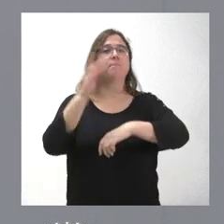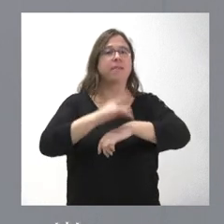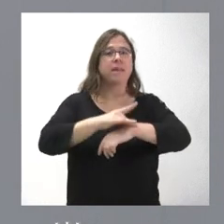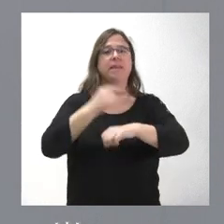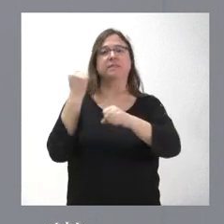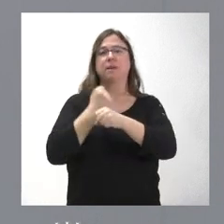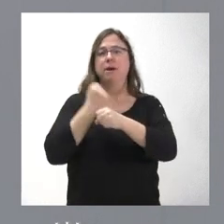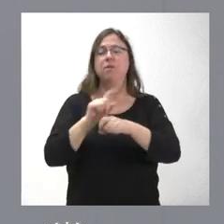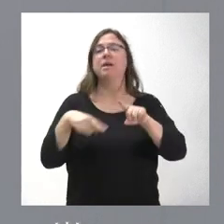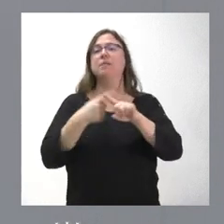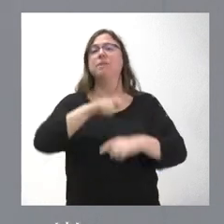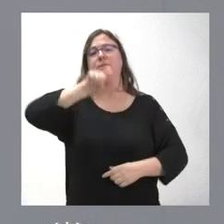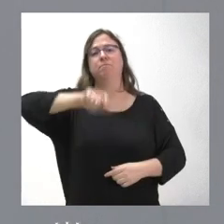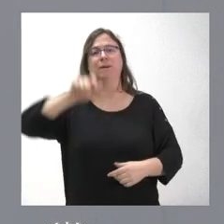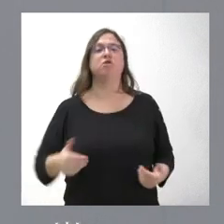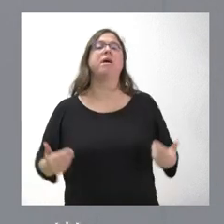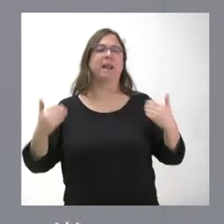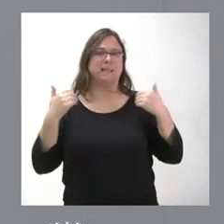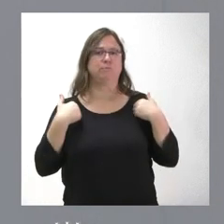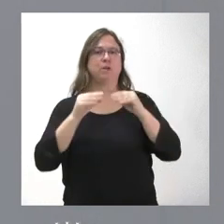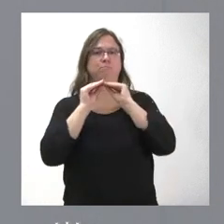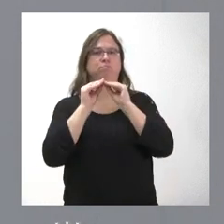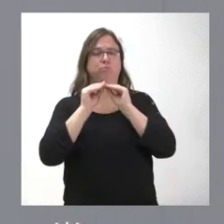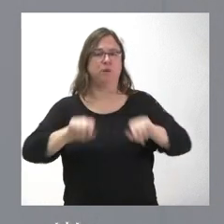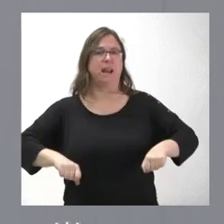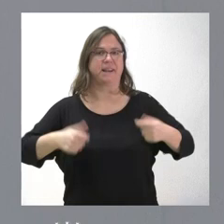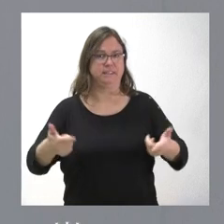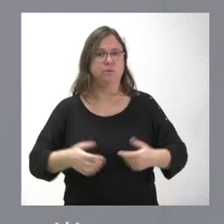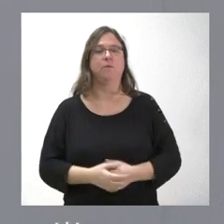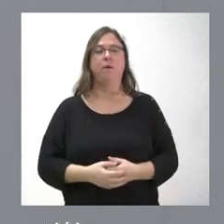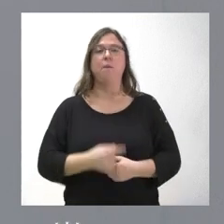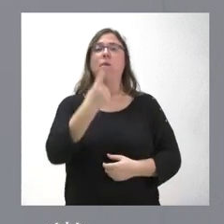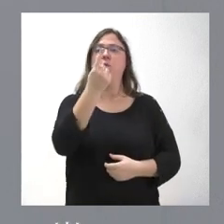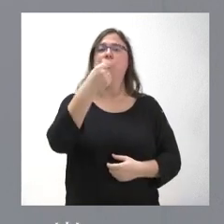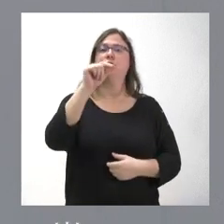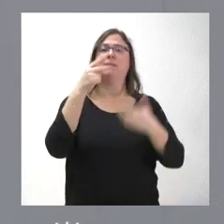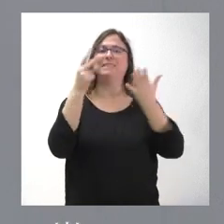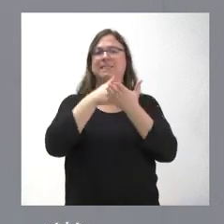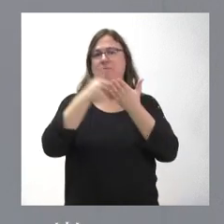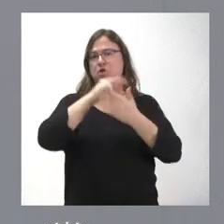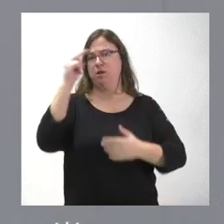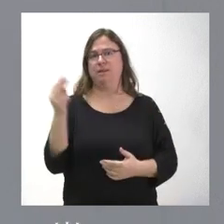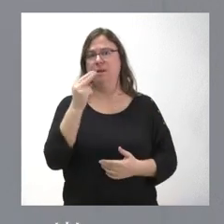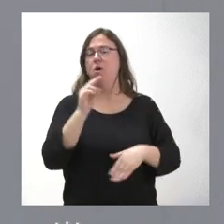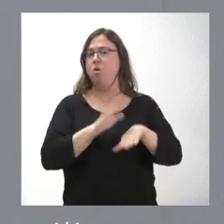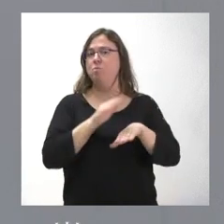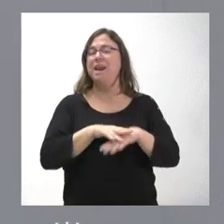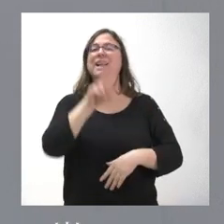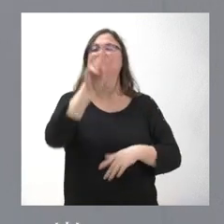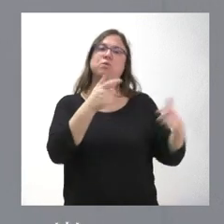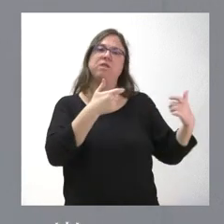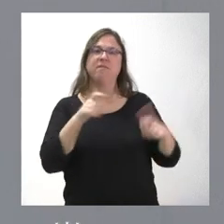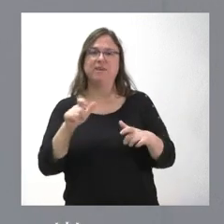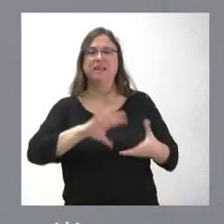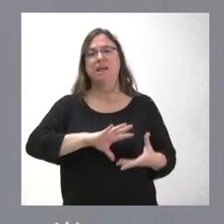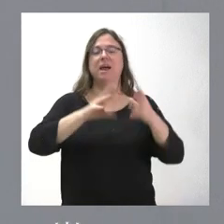los trabajadores y del personal responsable de la manipulación de residuos. 1,7 millones de euros para la segunda fase de las obras de